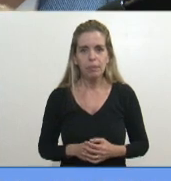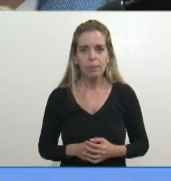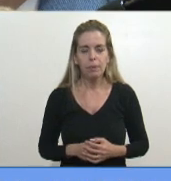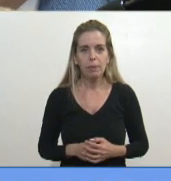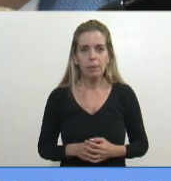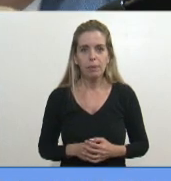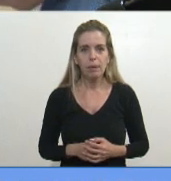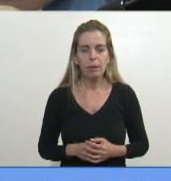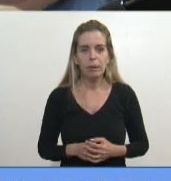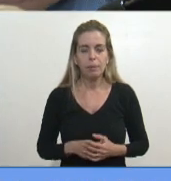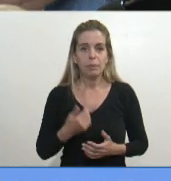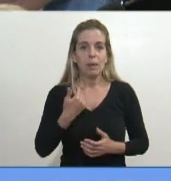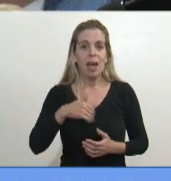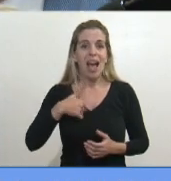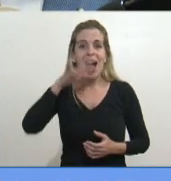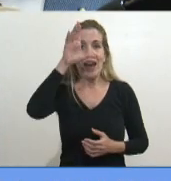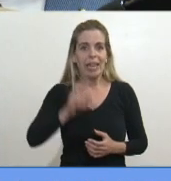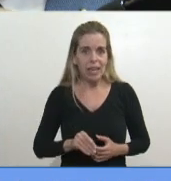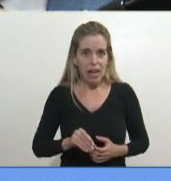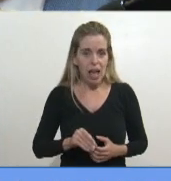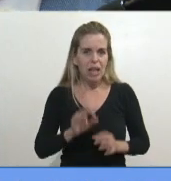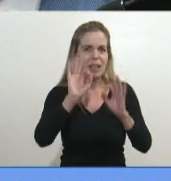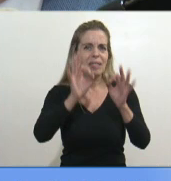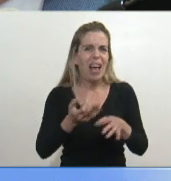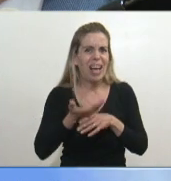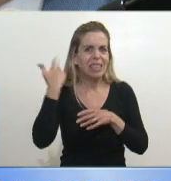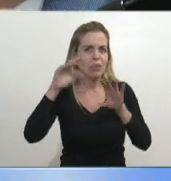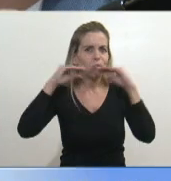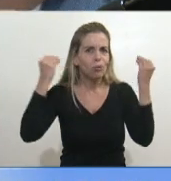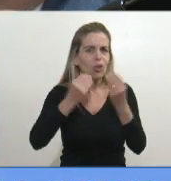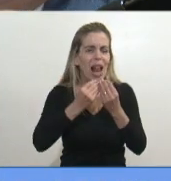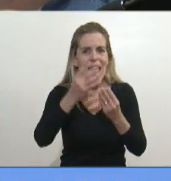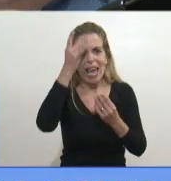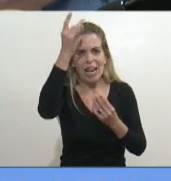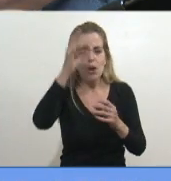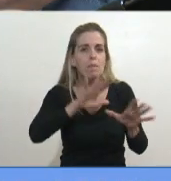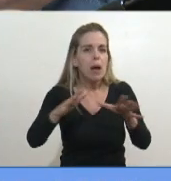Bueno, en el país, sabemos, ayer tuvimos récord, casi 40.000 contagios.